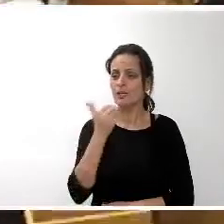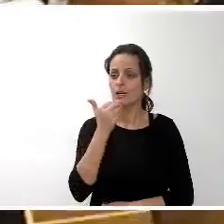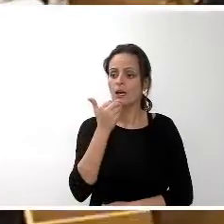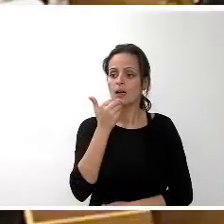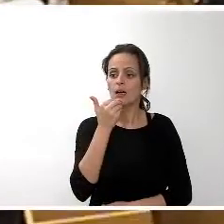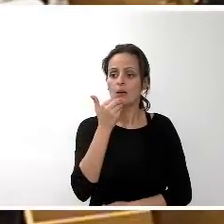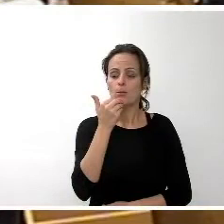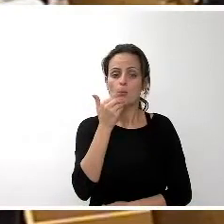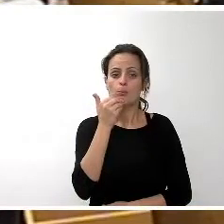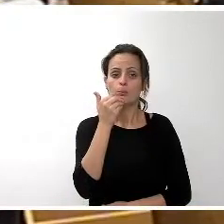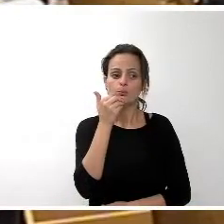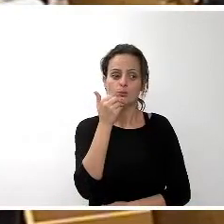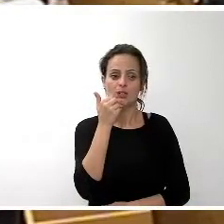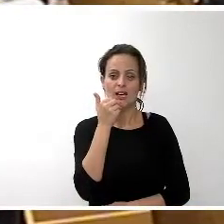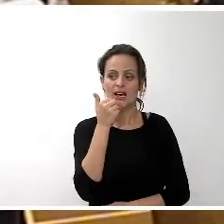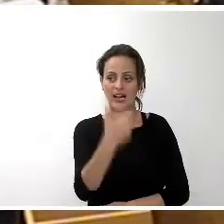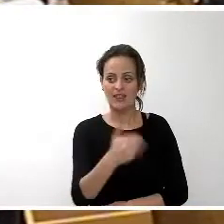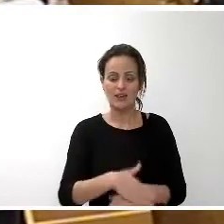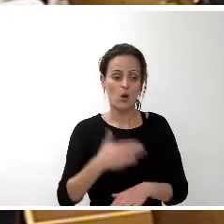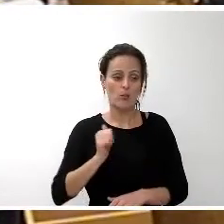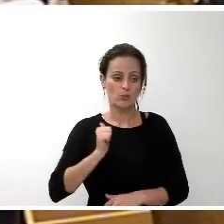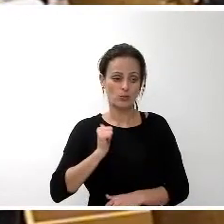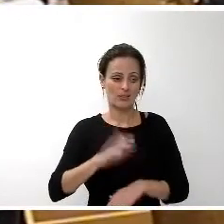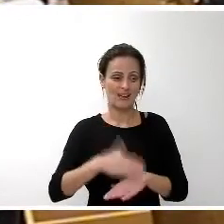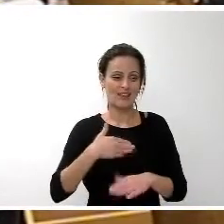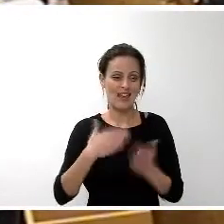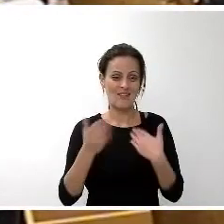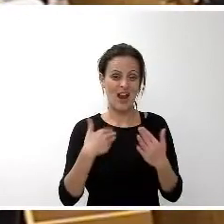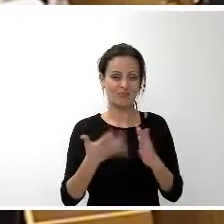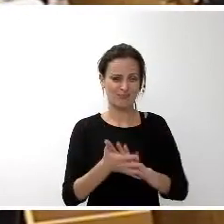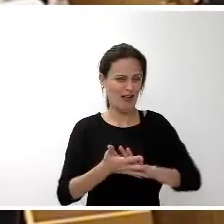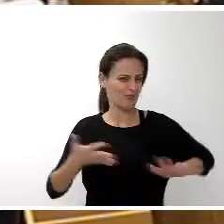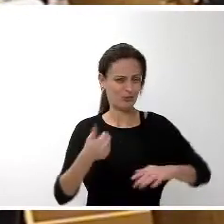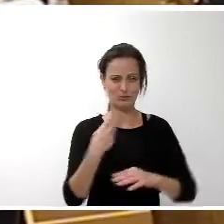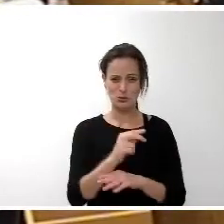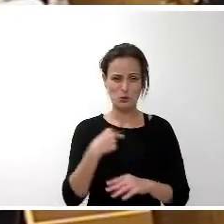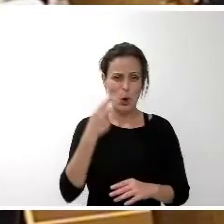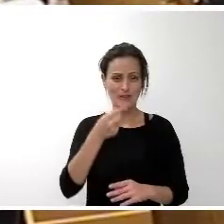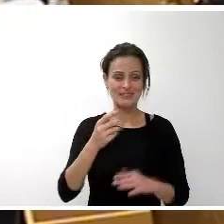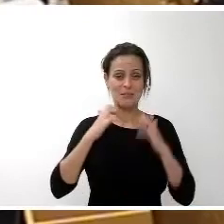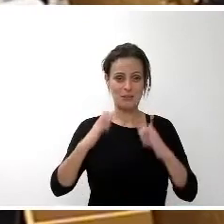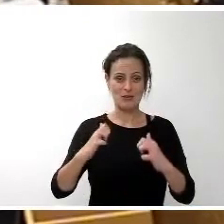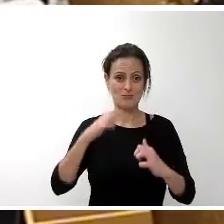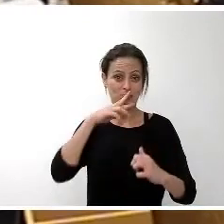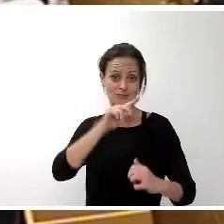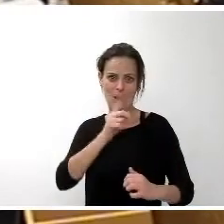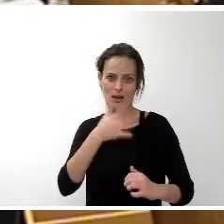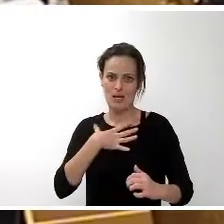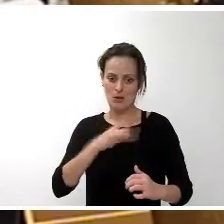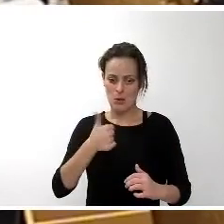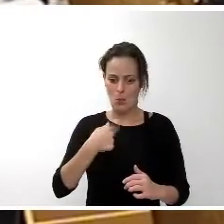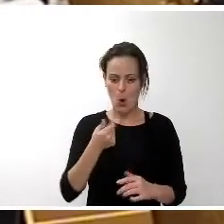la oportunidad de poder hablar la verdad que hace mucho tiempo que no hablo en este pleno y y esto supone que esté un poco nervioso